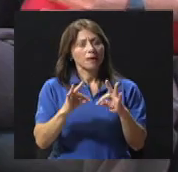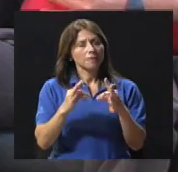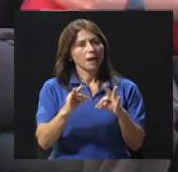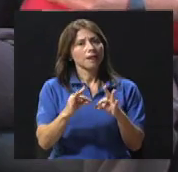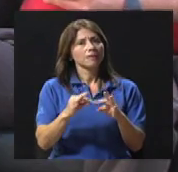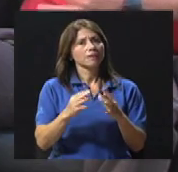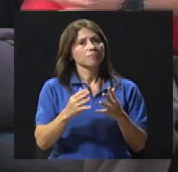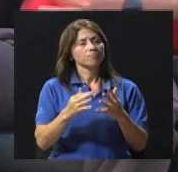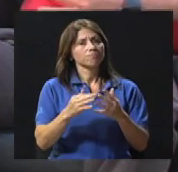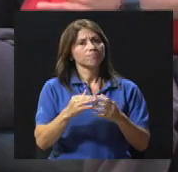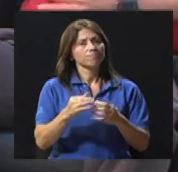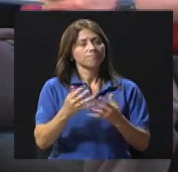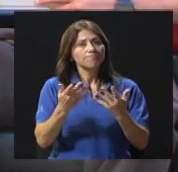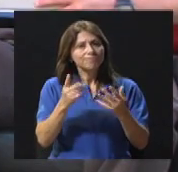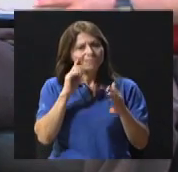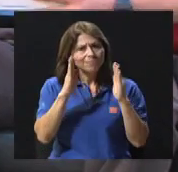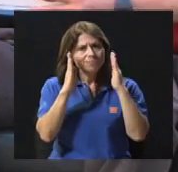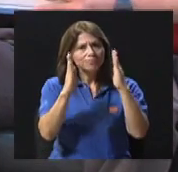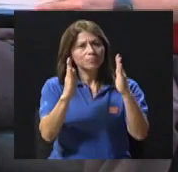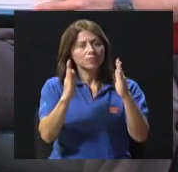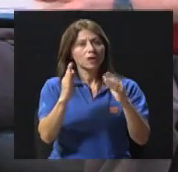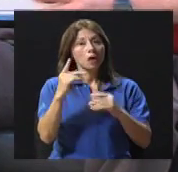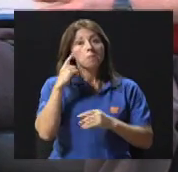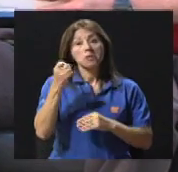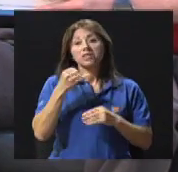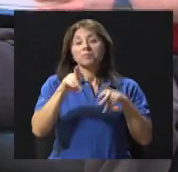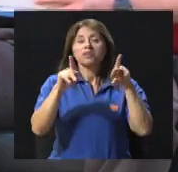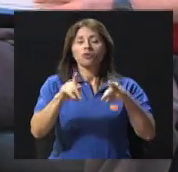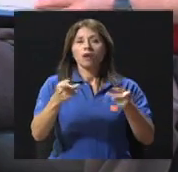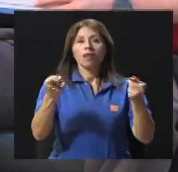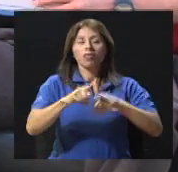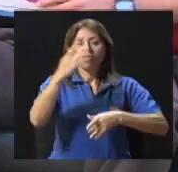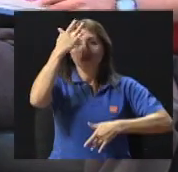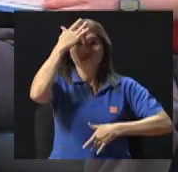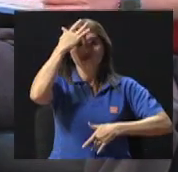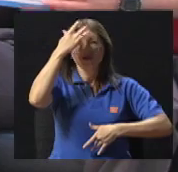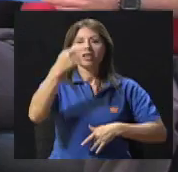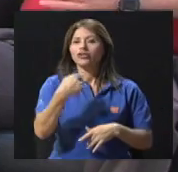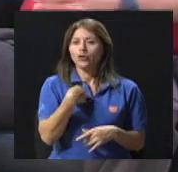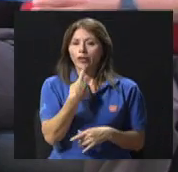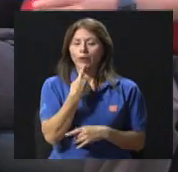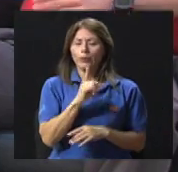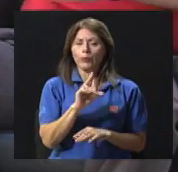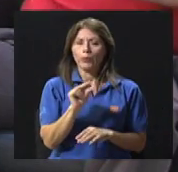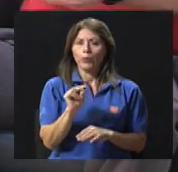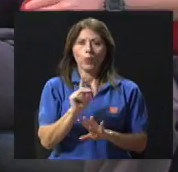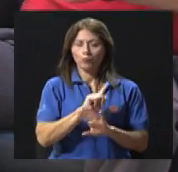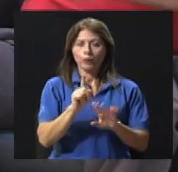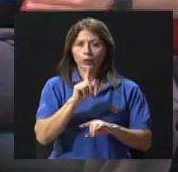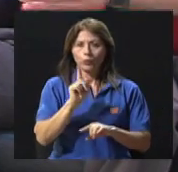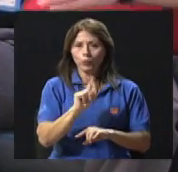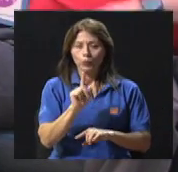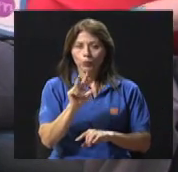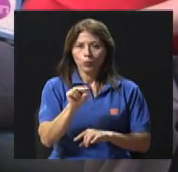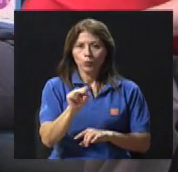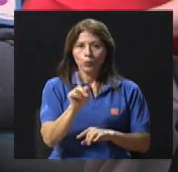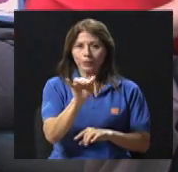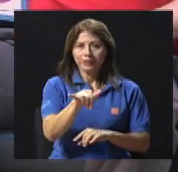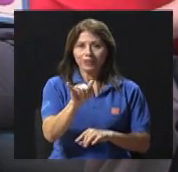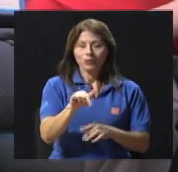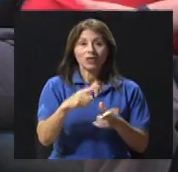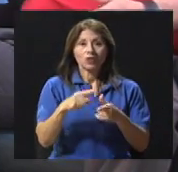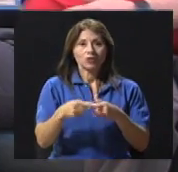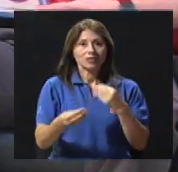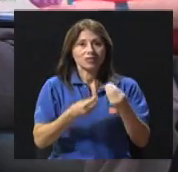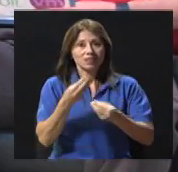es un elemento que, como usted bien indica, siempre va a estar presente, pero nos retrasa poder iniciar el